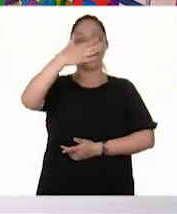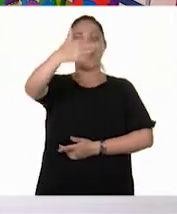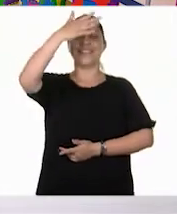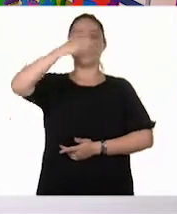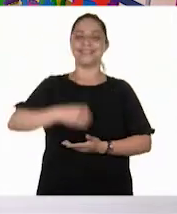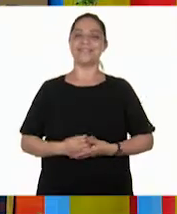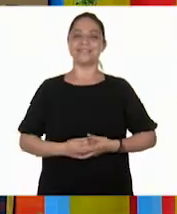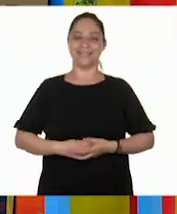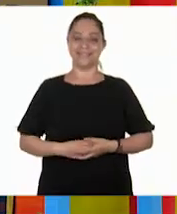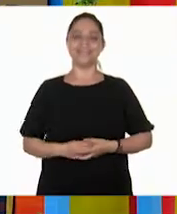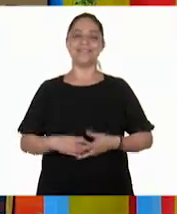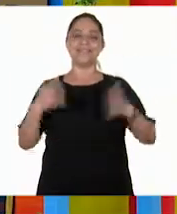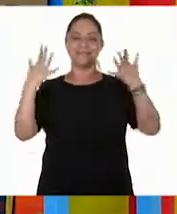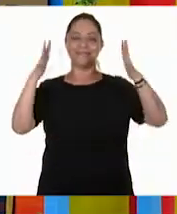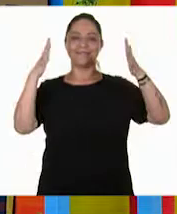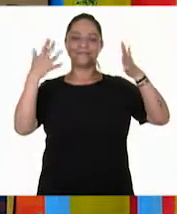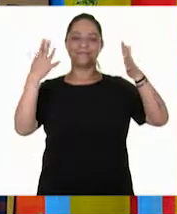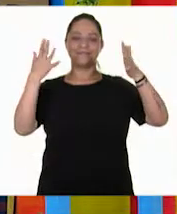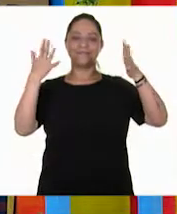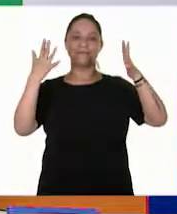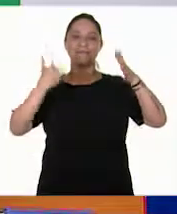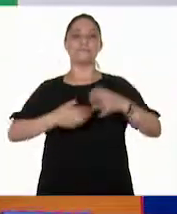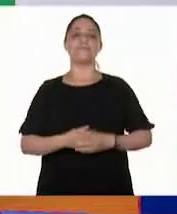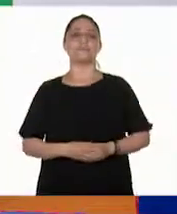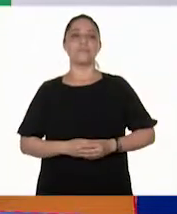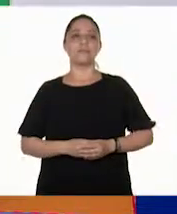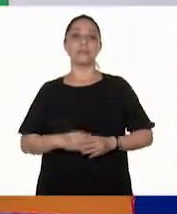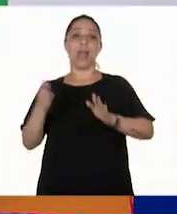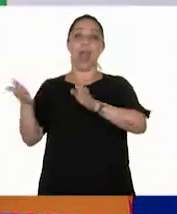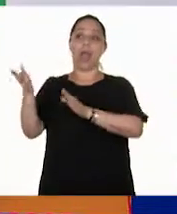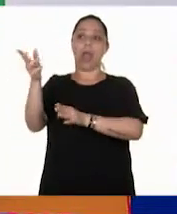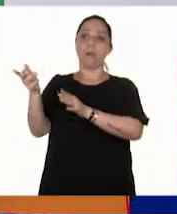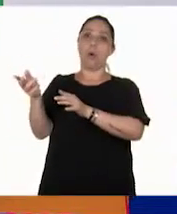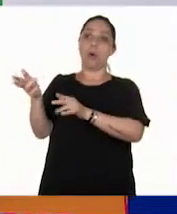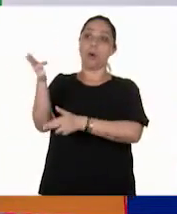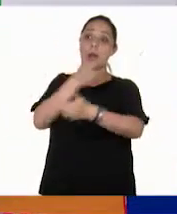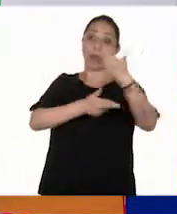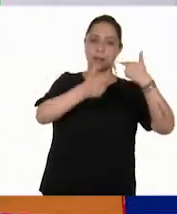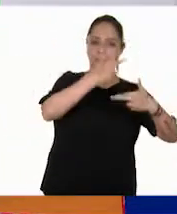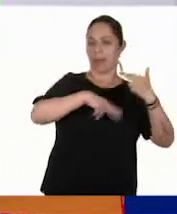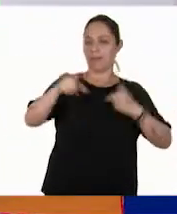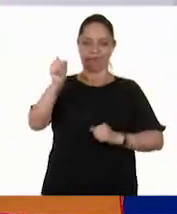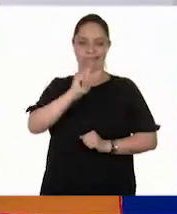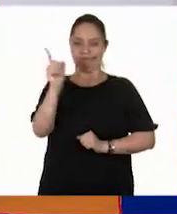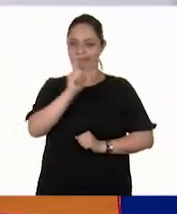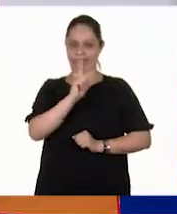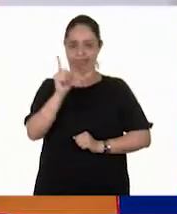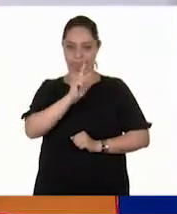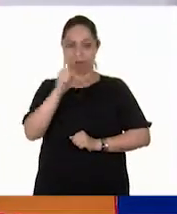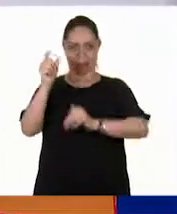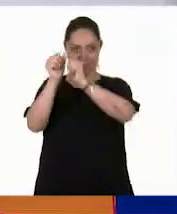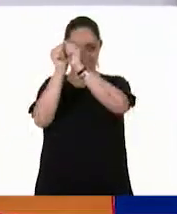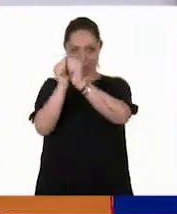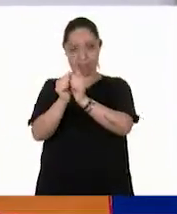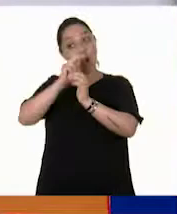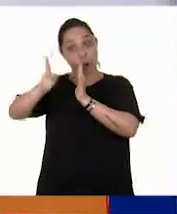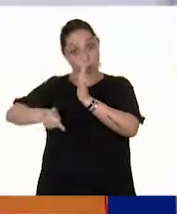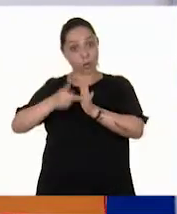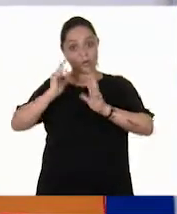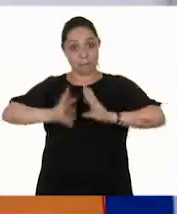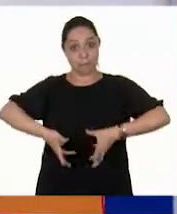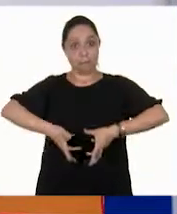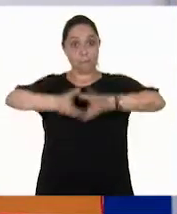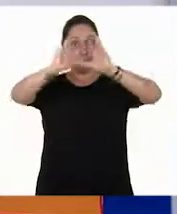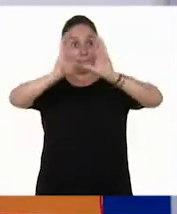¡Correcta! ¡Bravo! ¡Bravo! Entonces no nos vamos para atrás. Ahí nos quedamos. ¿Listo para volver a tirar? Sí. Hoy ya